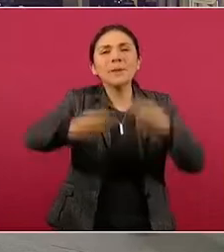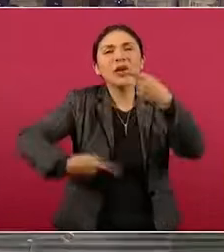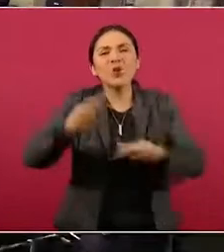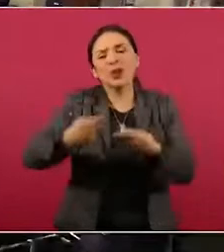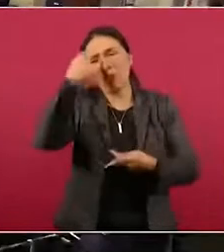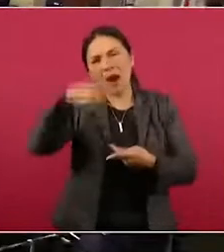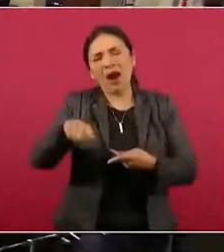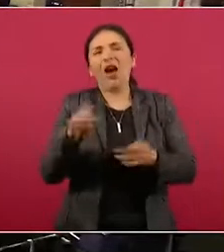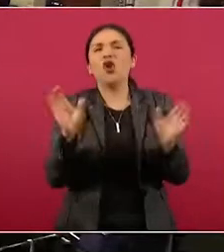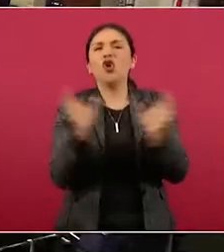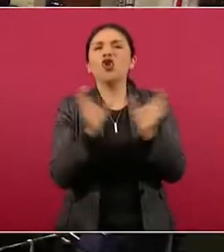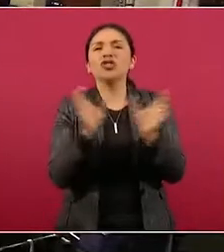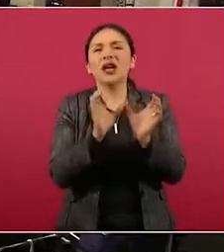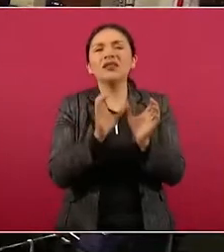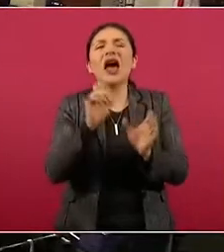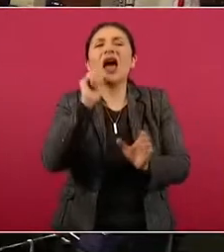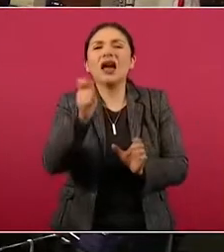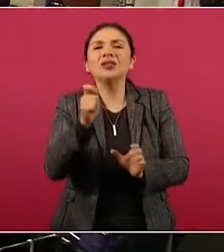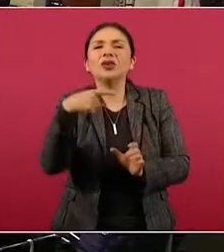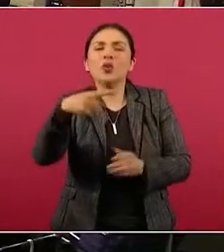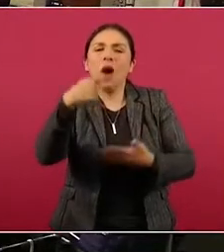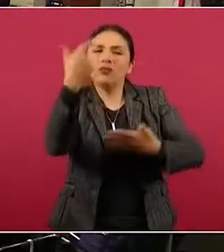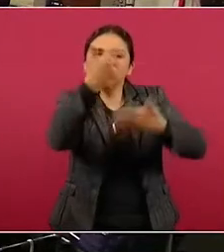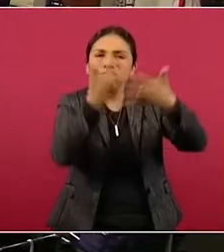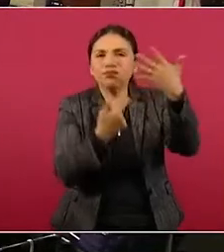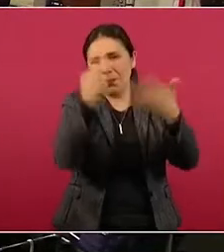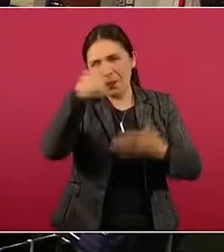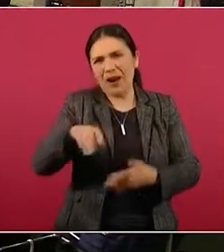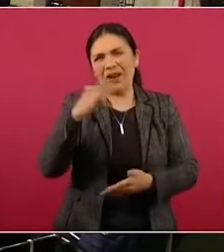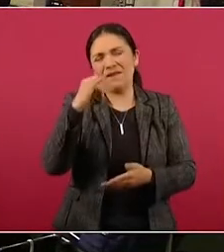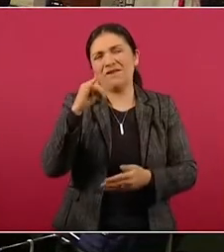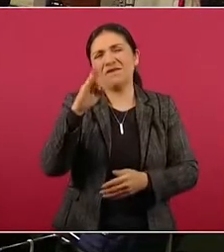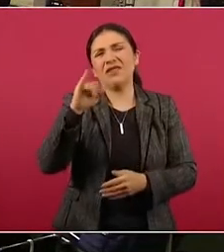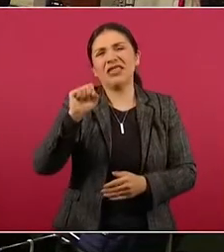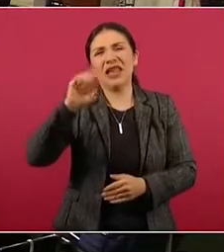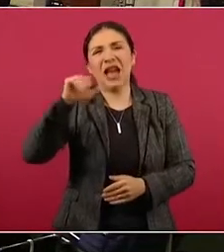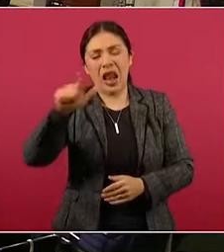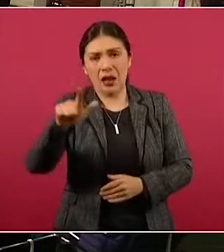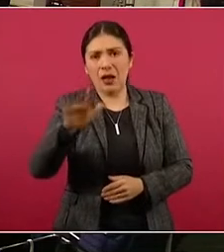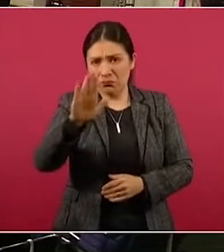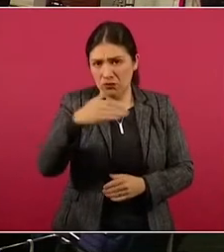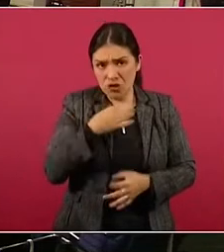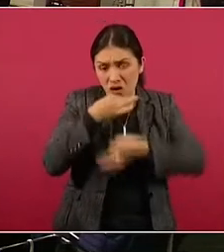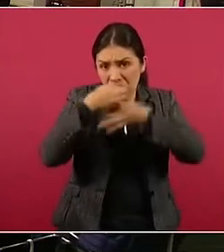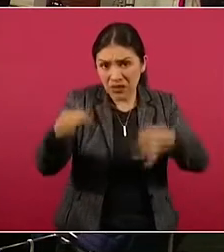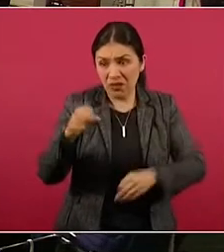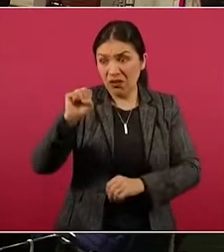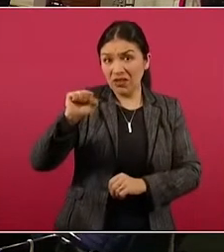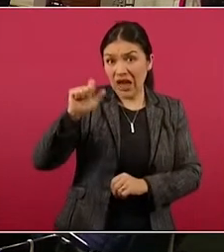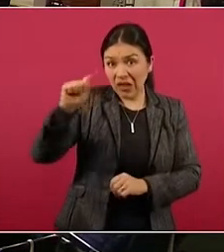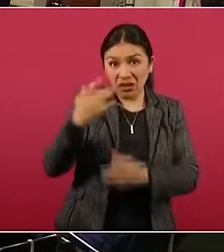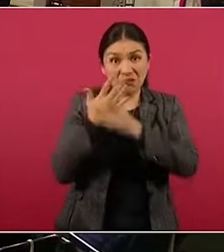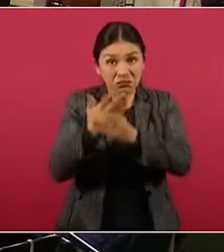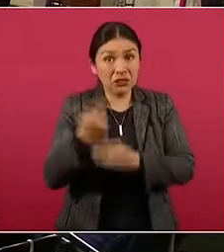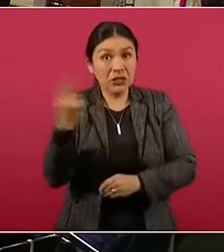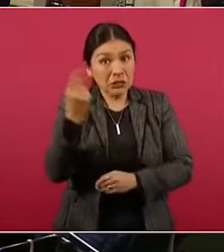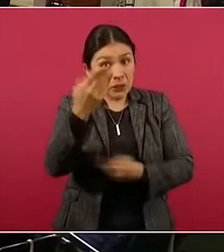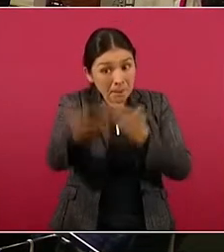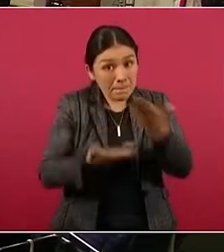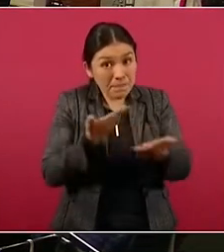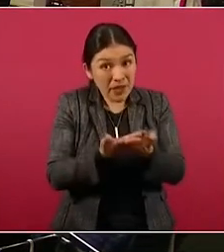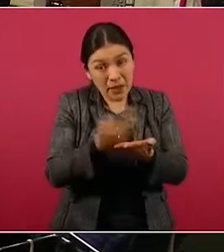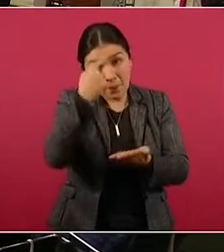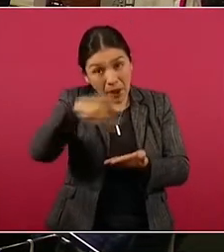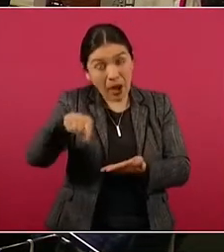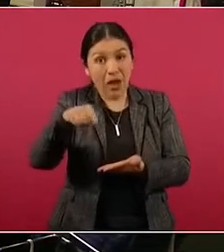Lo primero que hay que decir es que el SAT nunca pidió la constancia de situación fiscal, no es un requisito del SAT.